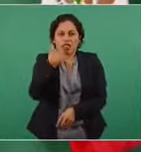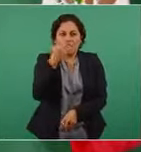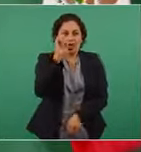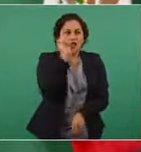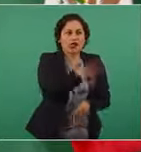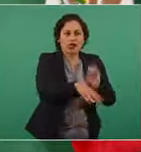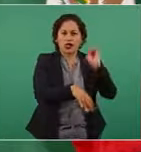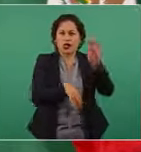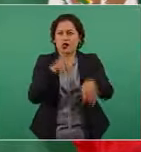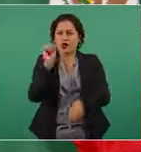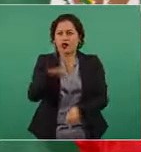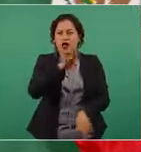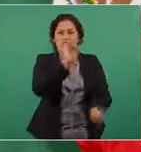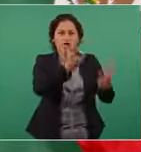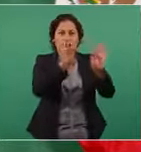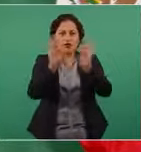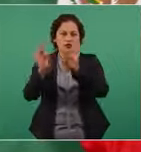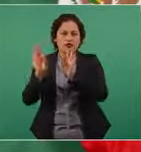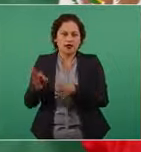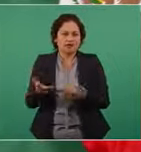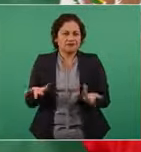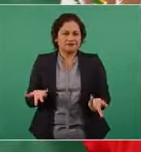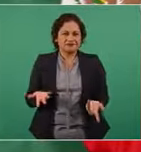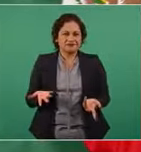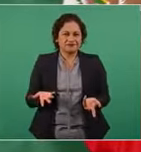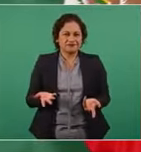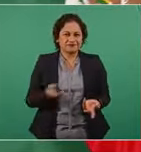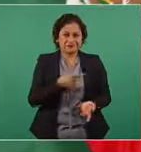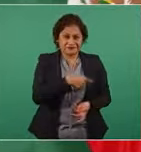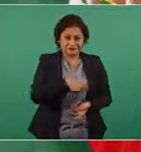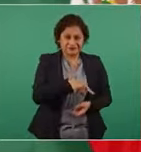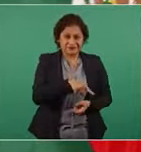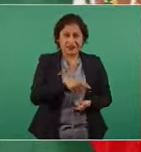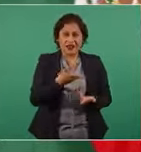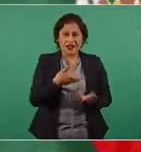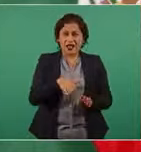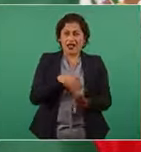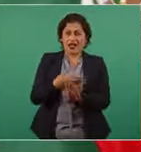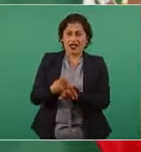por más que calumnien por más que difamen